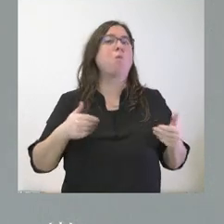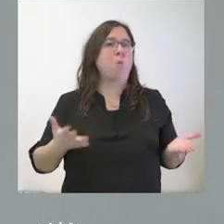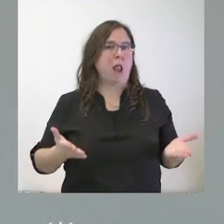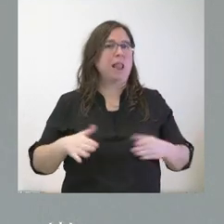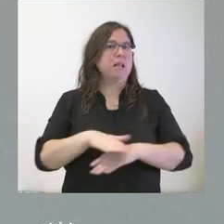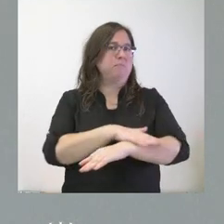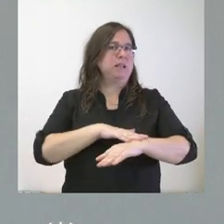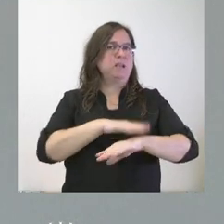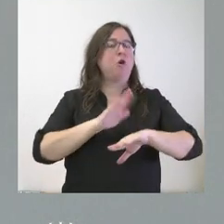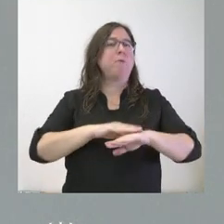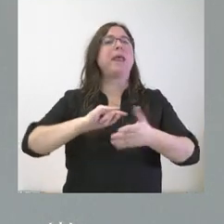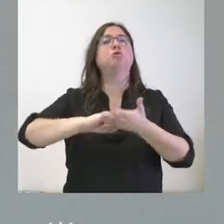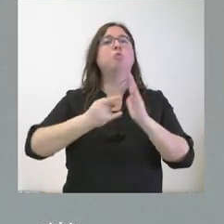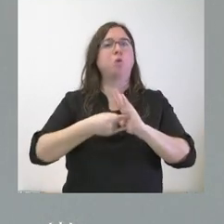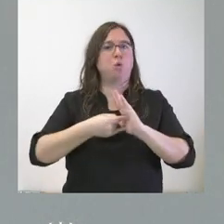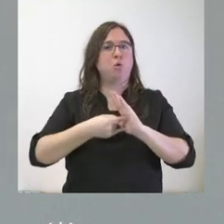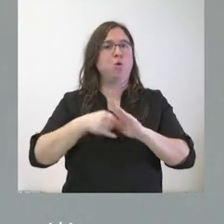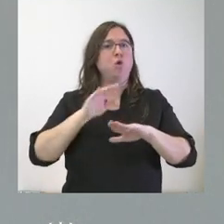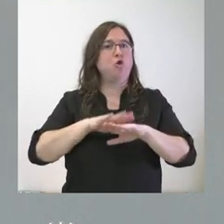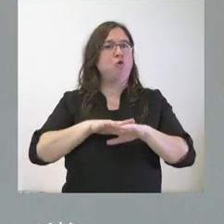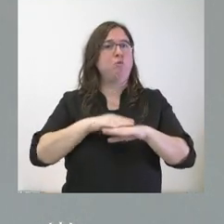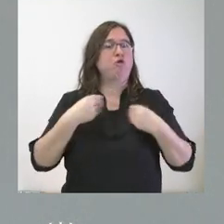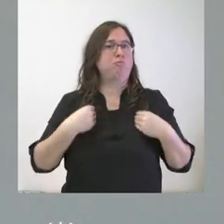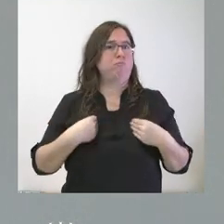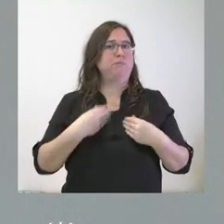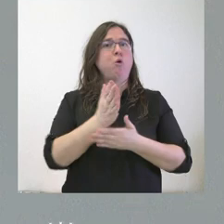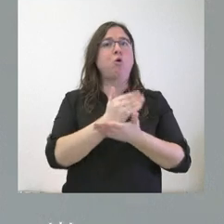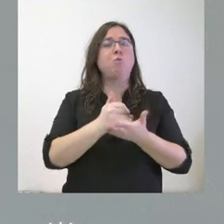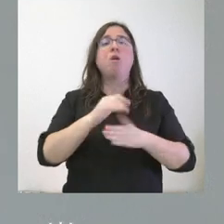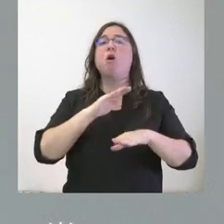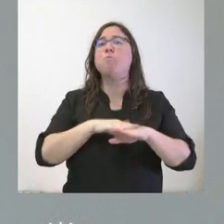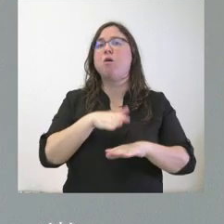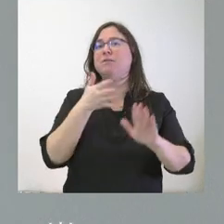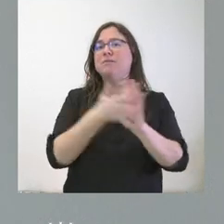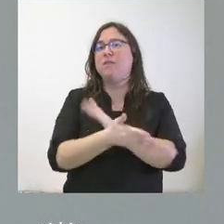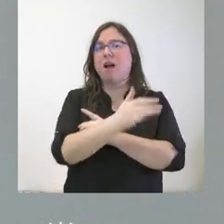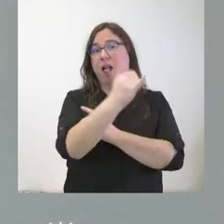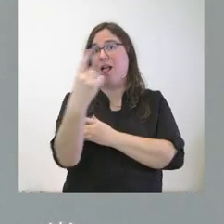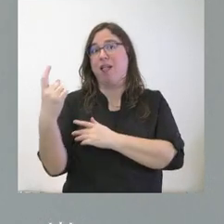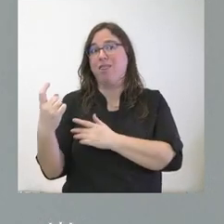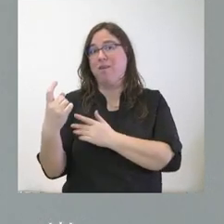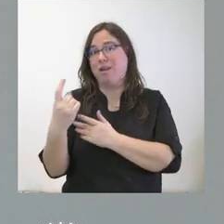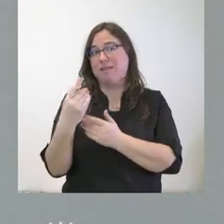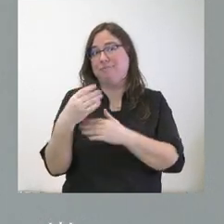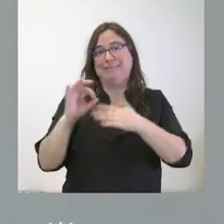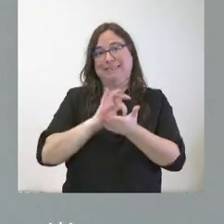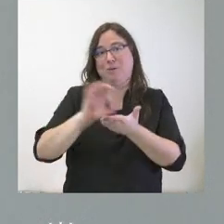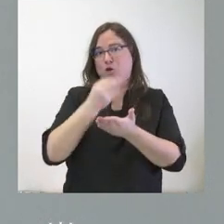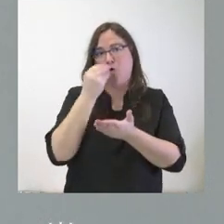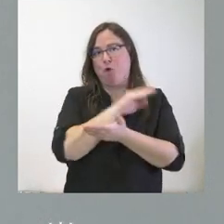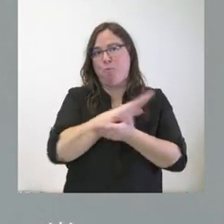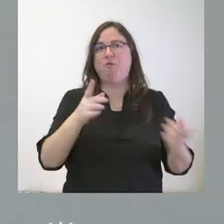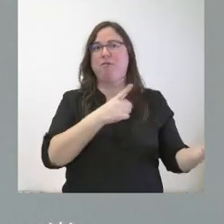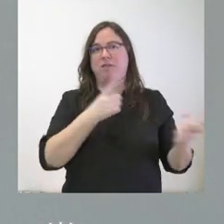para solucionar este problema que tiene nuestra comunidad autónoma. También que precisa, lógicamente, como otras, los mejores servicios de